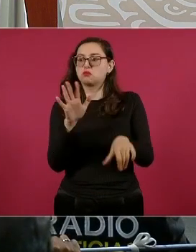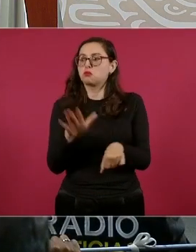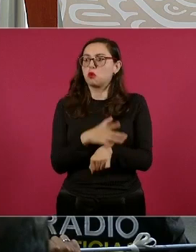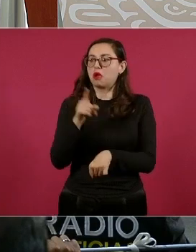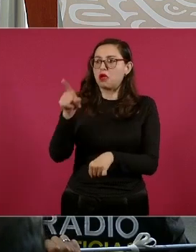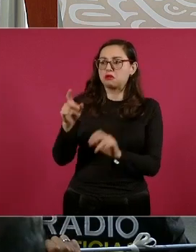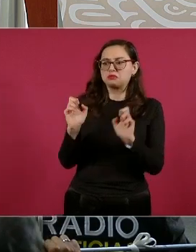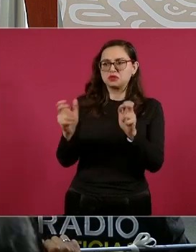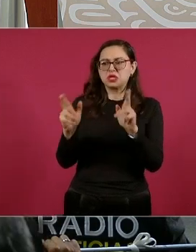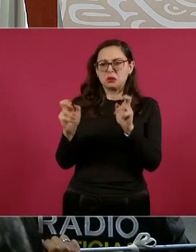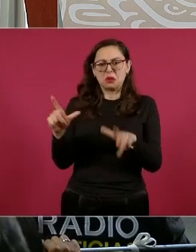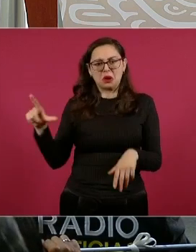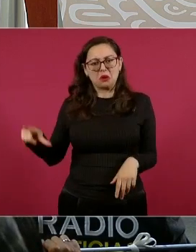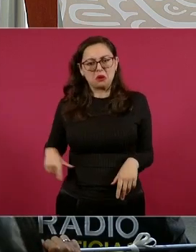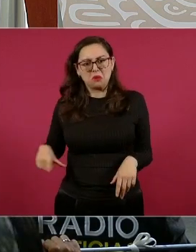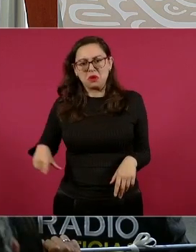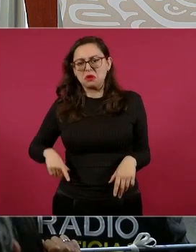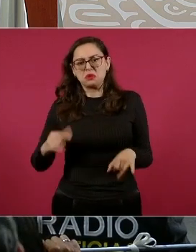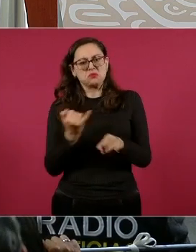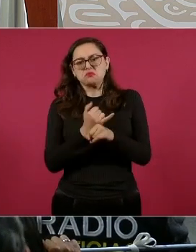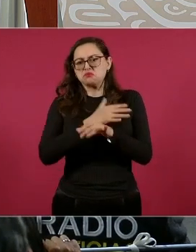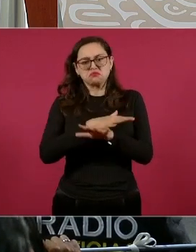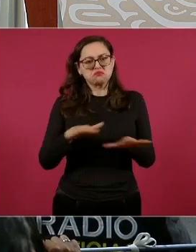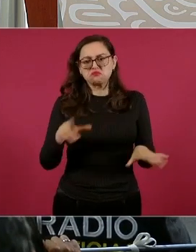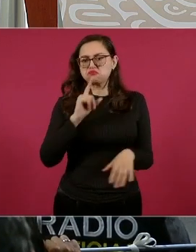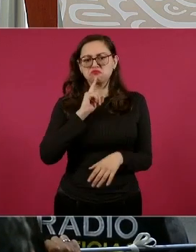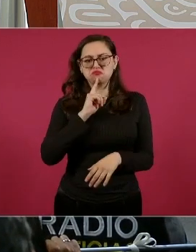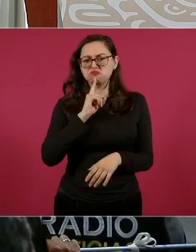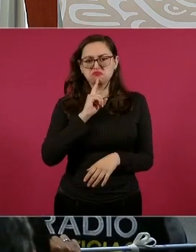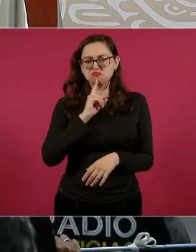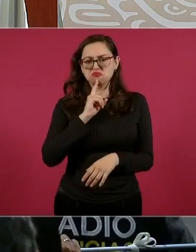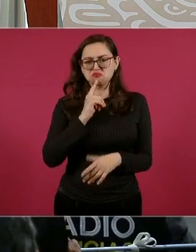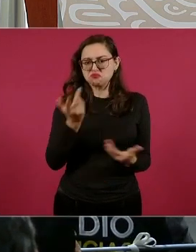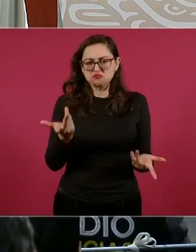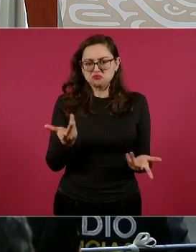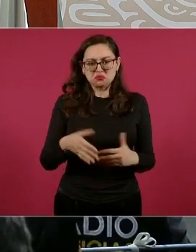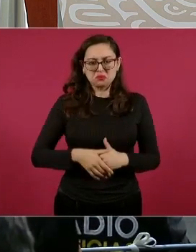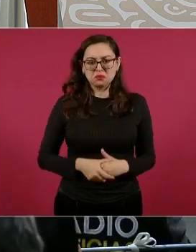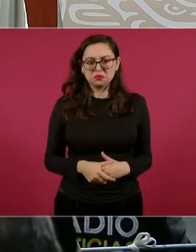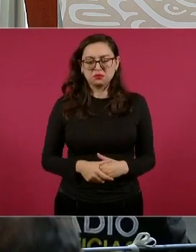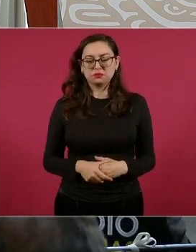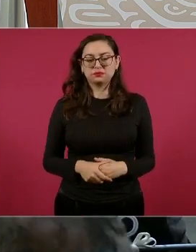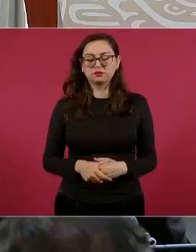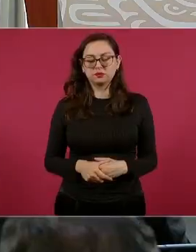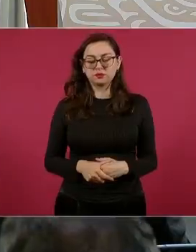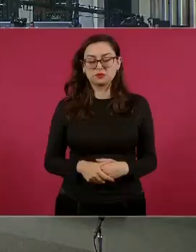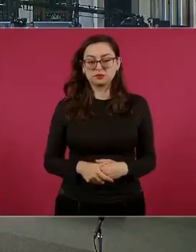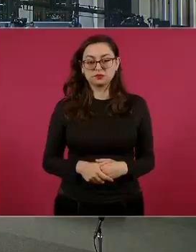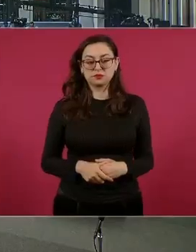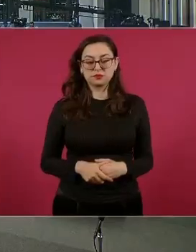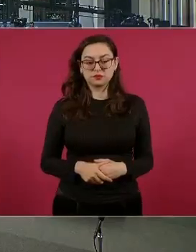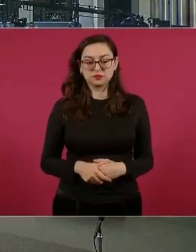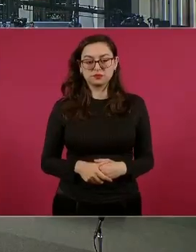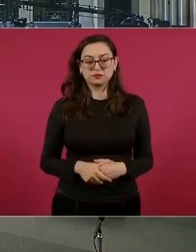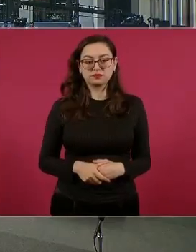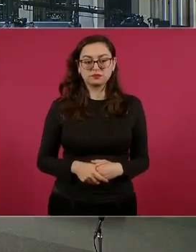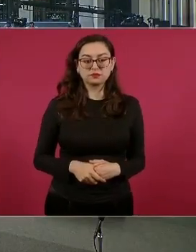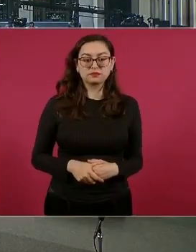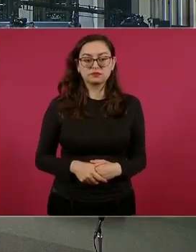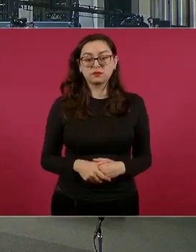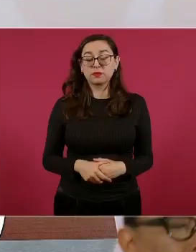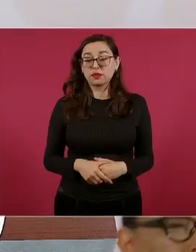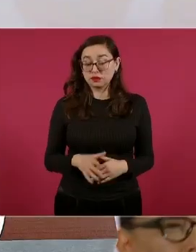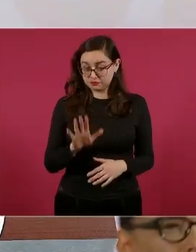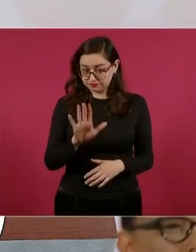ha informado a cabalidad de lo que está ocurriendo. Sí, hay movilización, pero no es en los